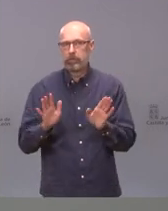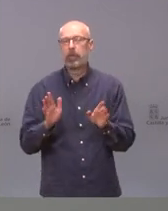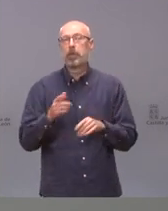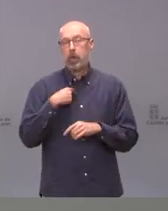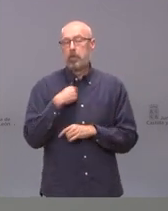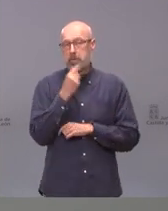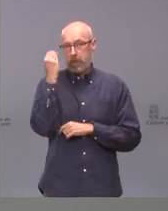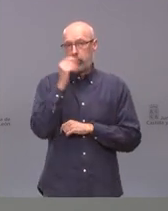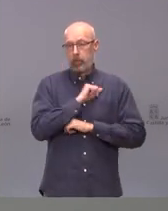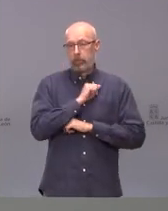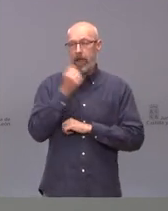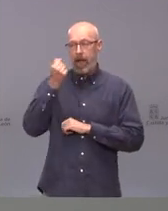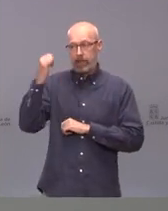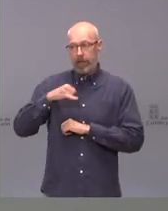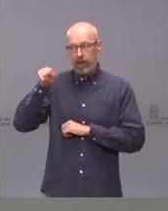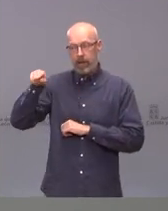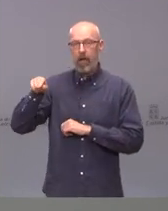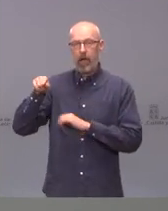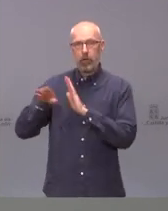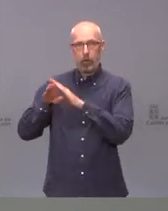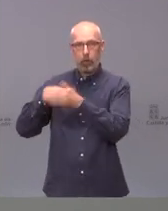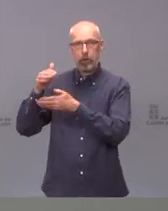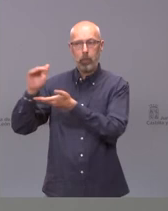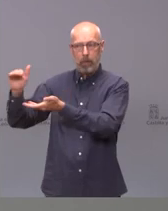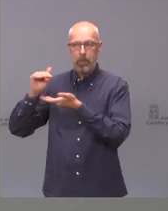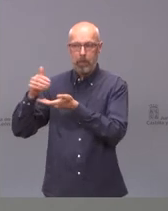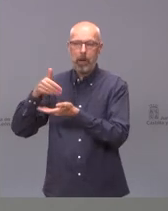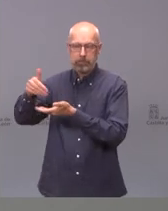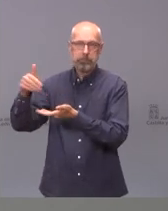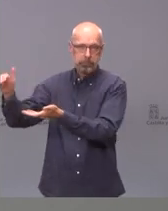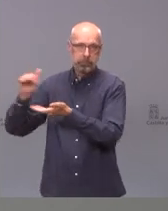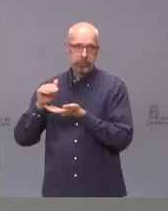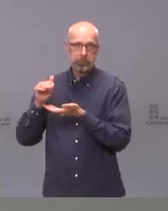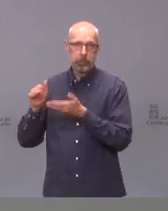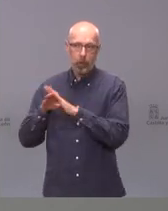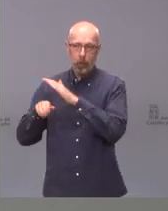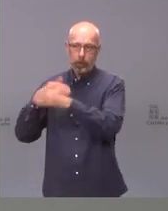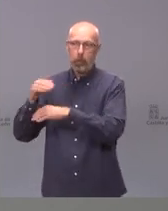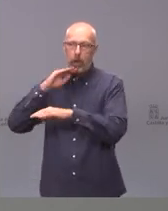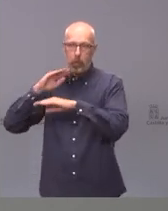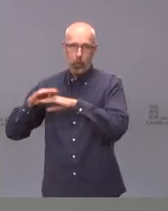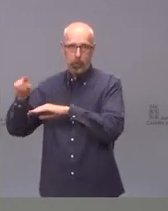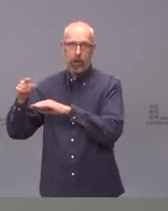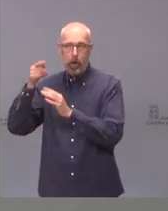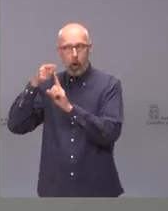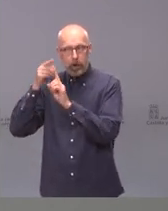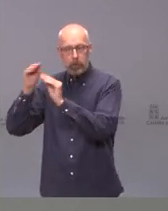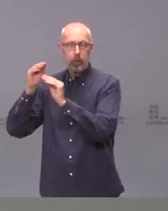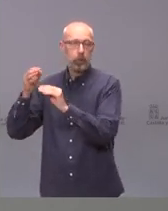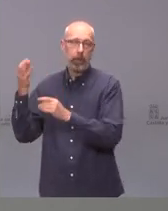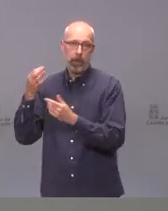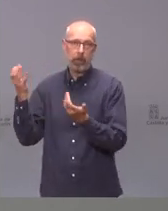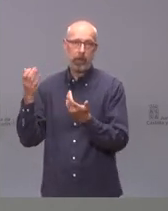que AstraZeneca siga, bueno, haga cumplir sus propios objetivos de